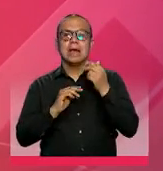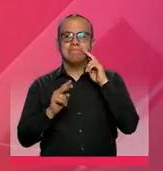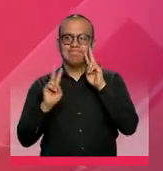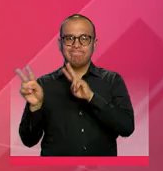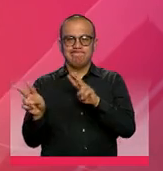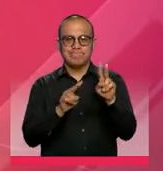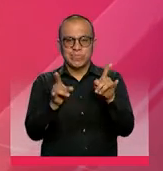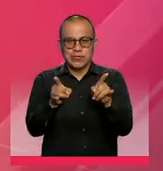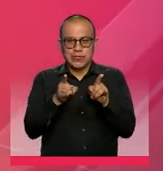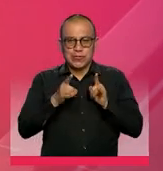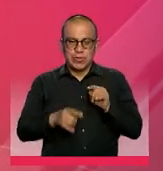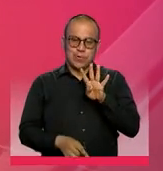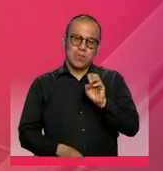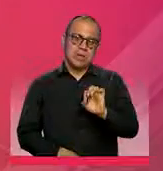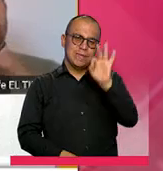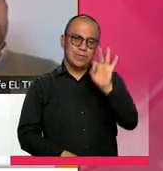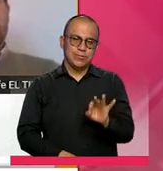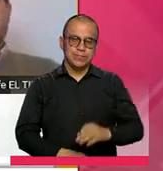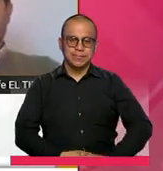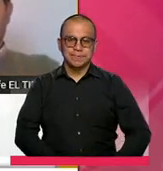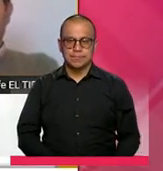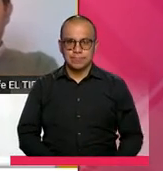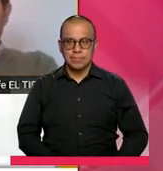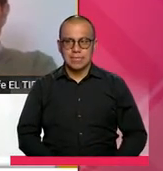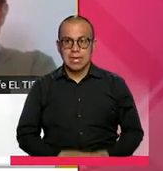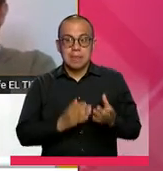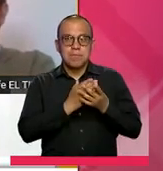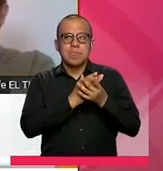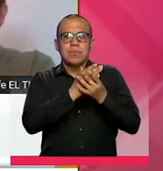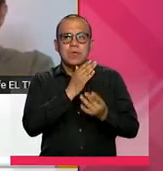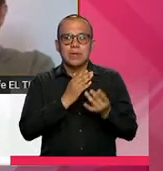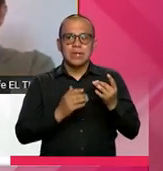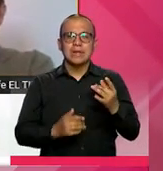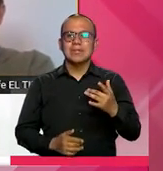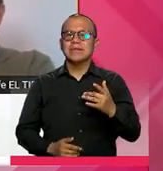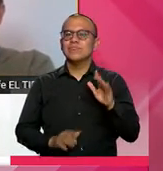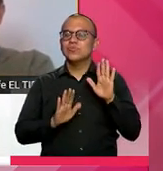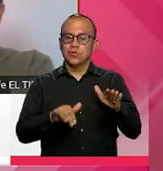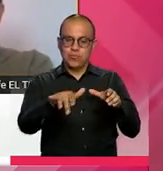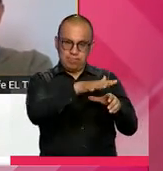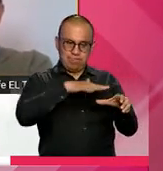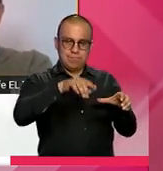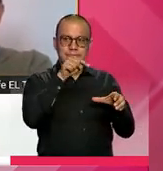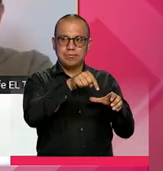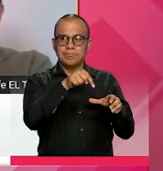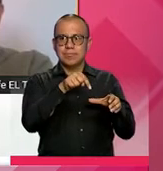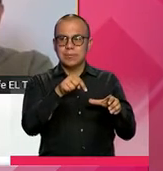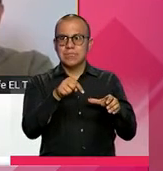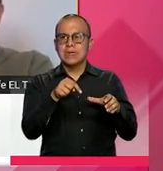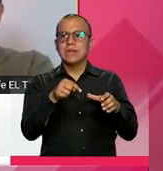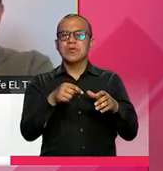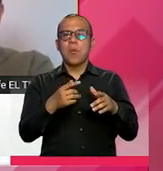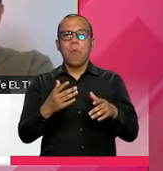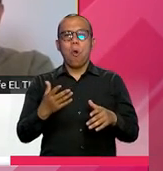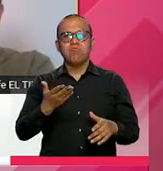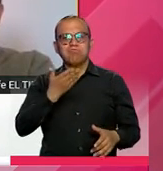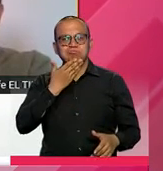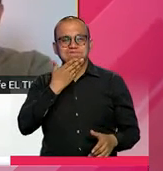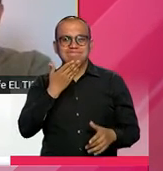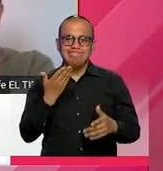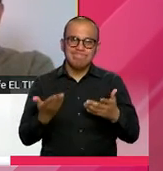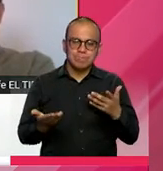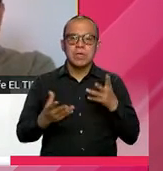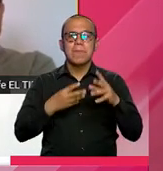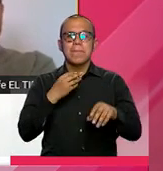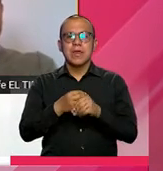percepción, llegó al 40%. Los jóvenes están presentando un peor satisfacción, pero además